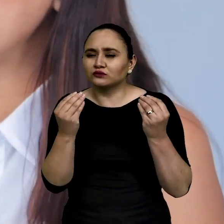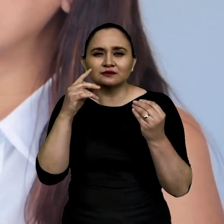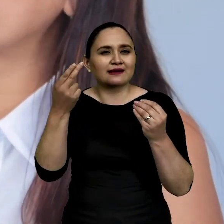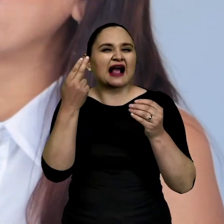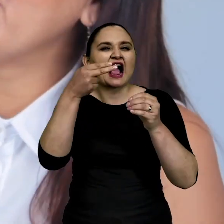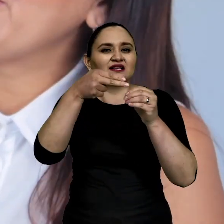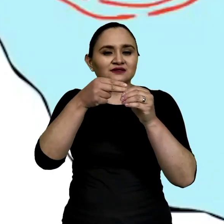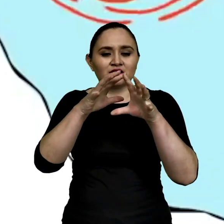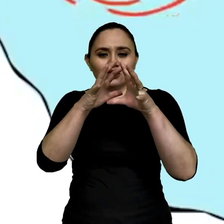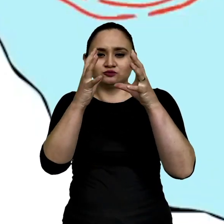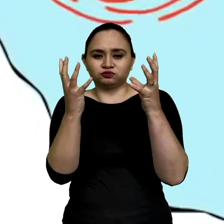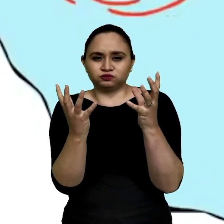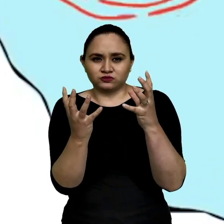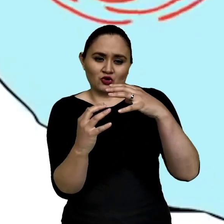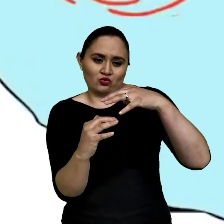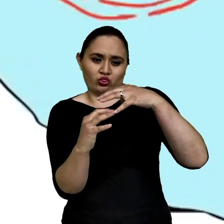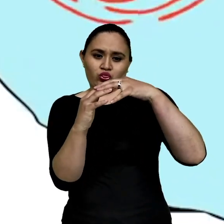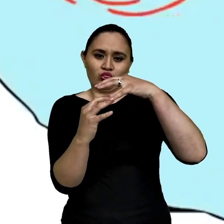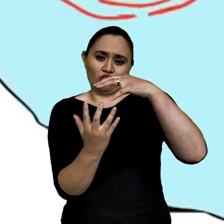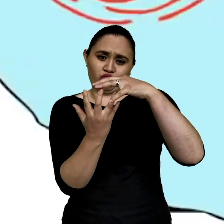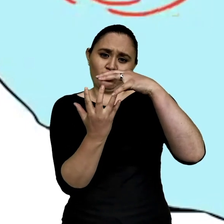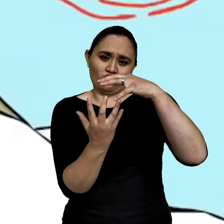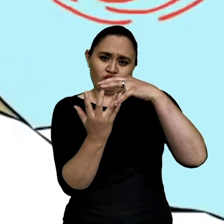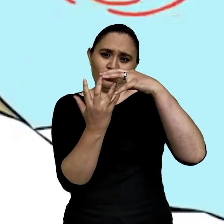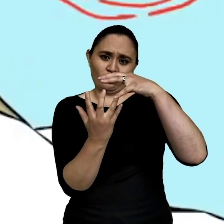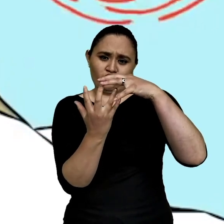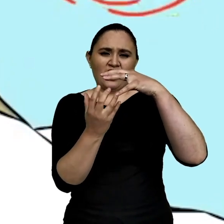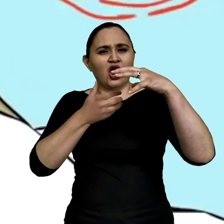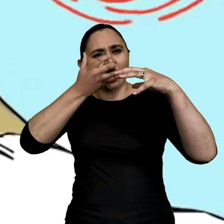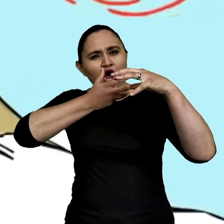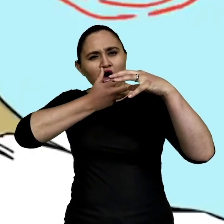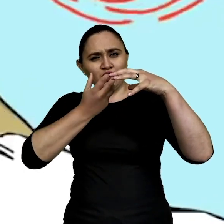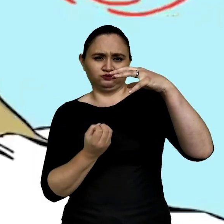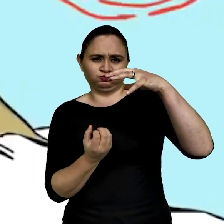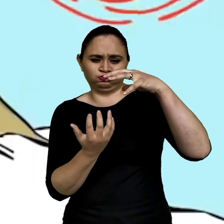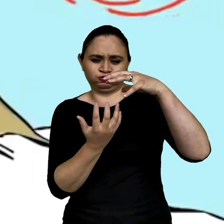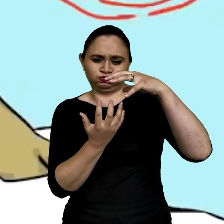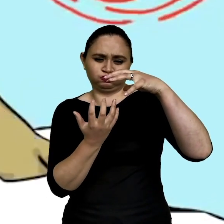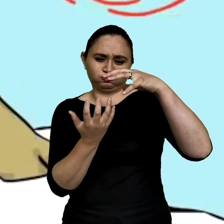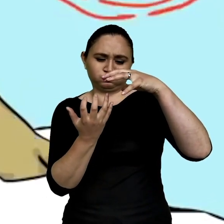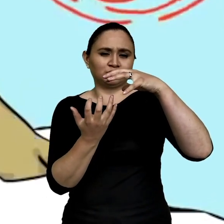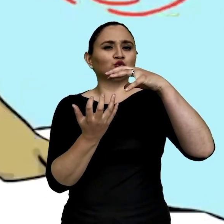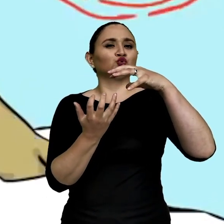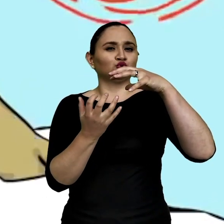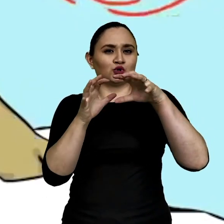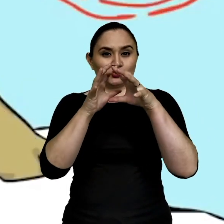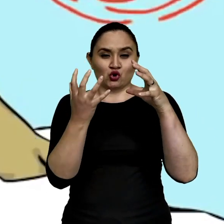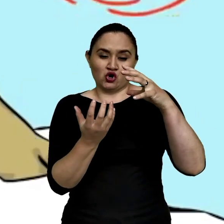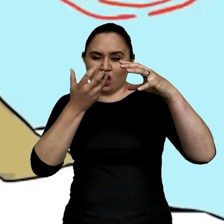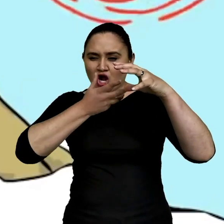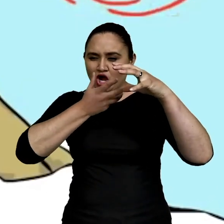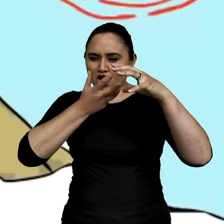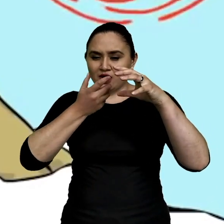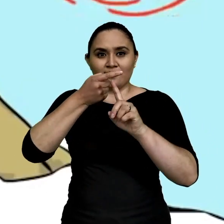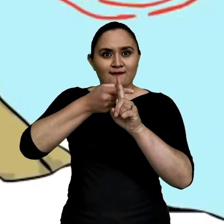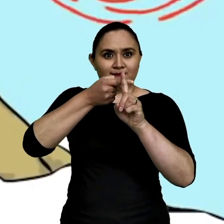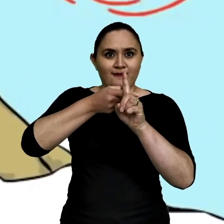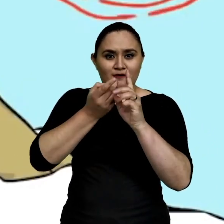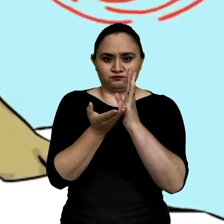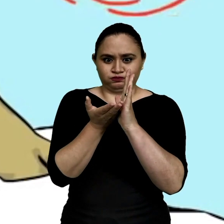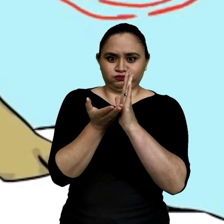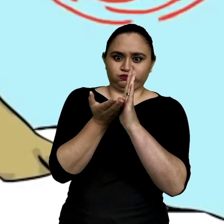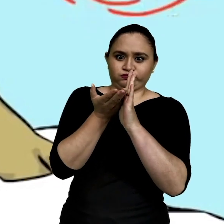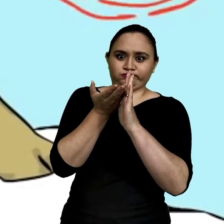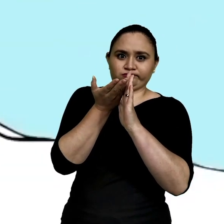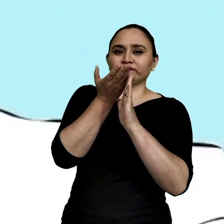Es como si tuviéramos una cobija gigante y el calor no puede salir a la atmósfera y se sobrecalienta y se